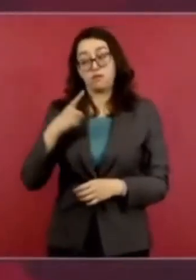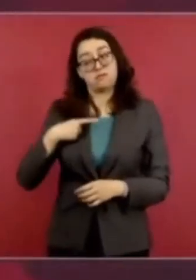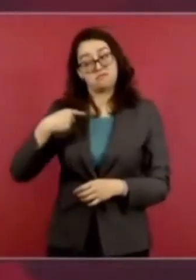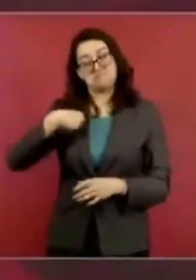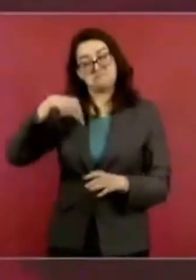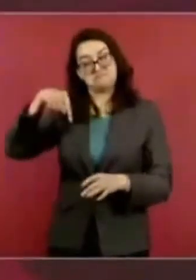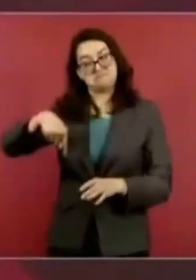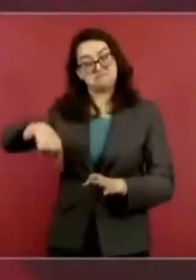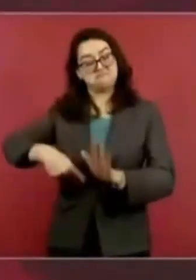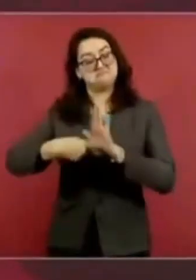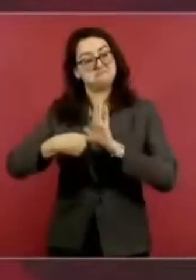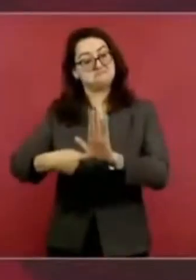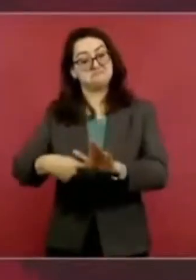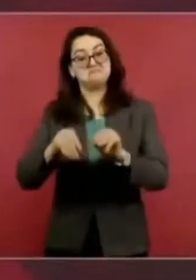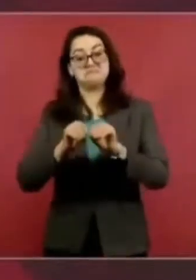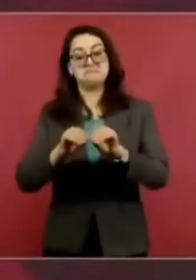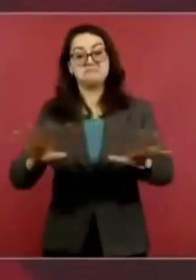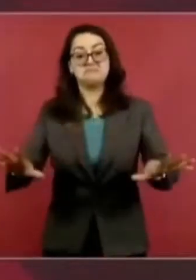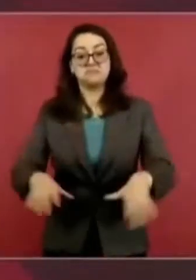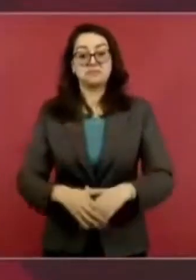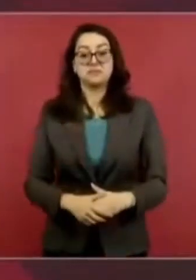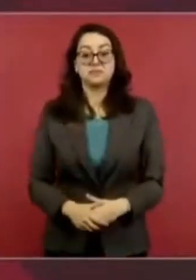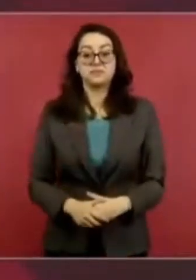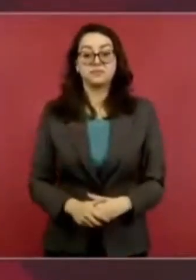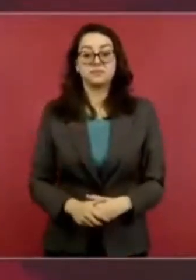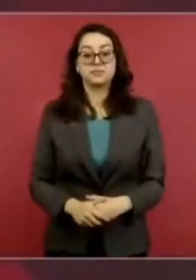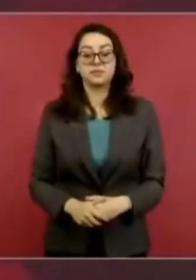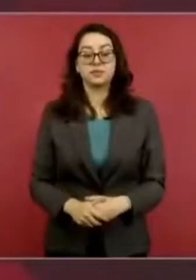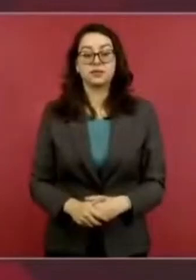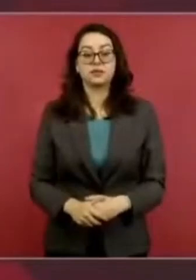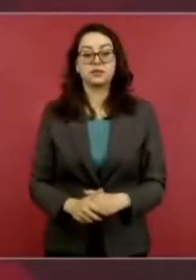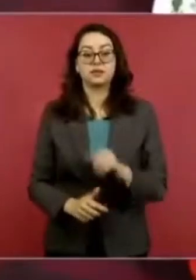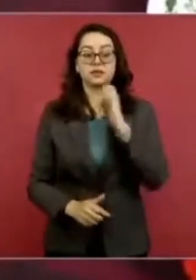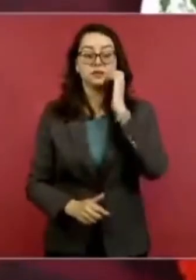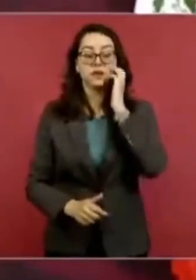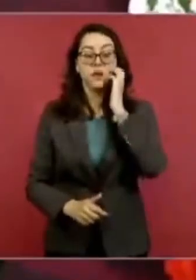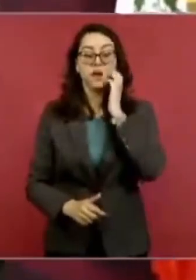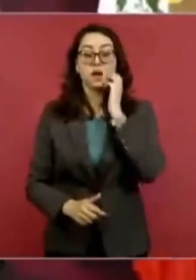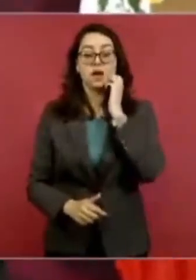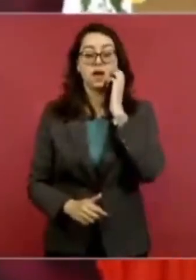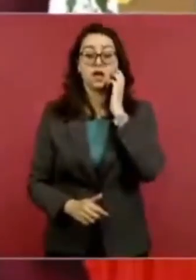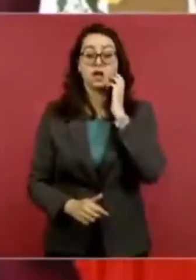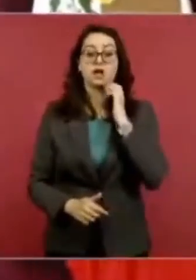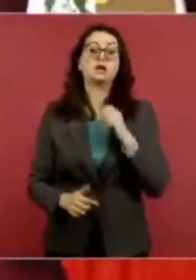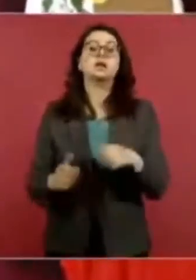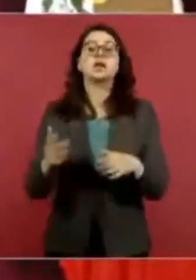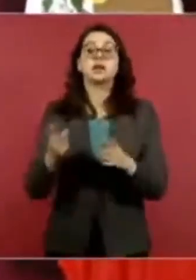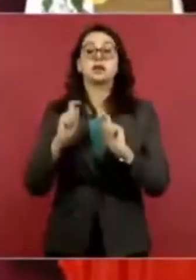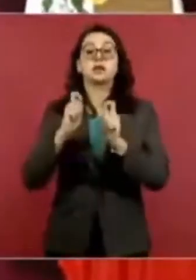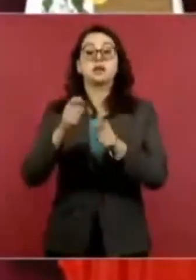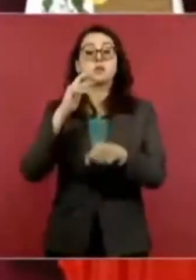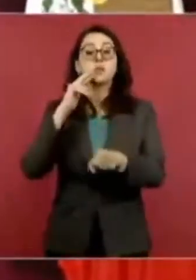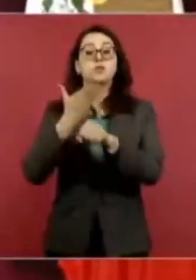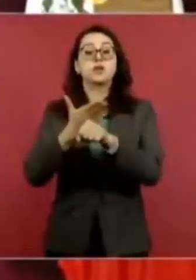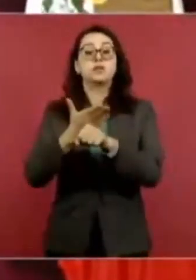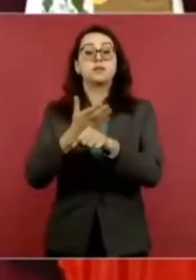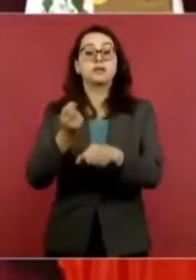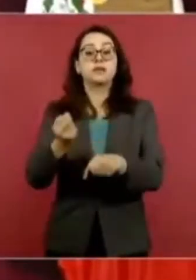No, no sé, no me ha informado la secretaria, pero ella es la encargada, la secretaria de Gobernación,